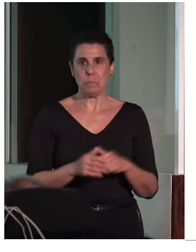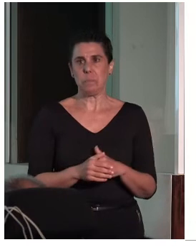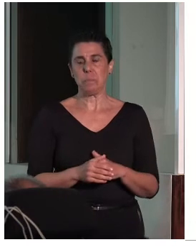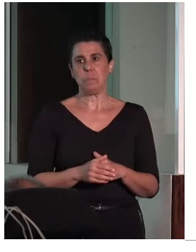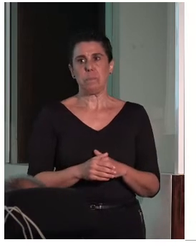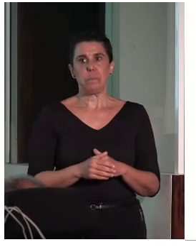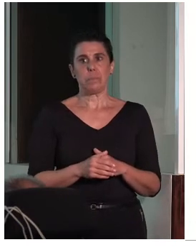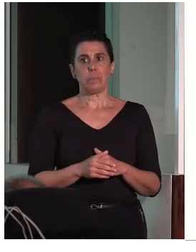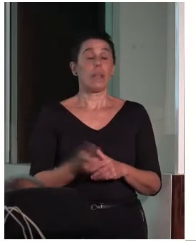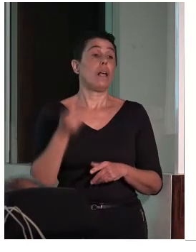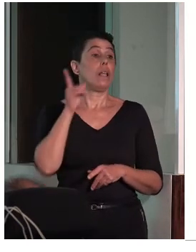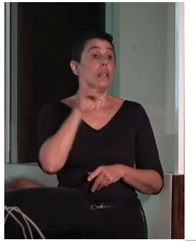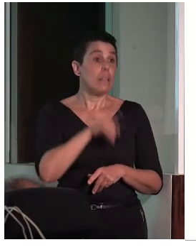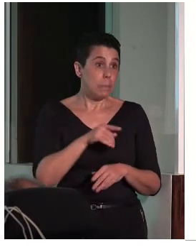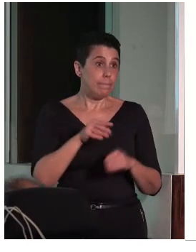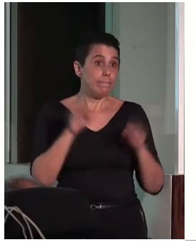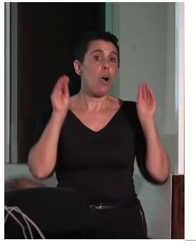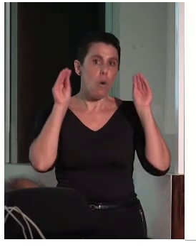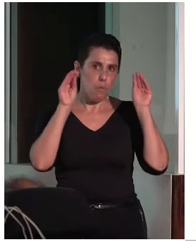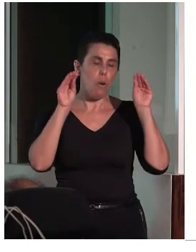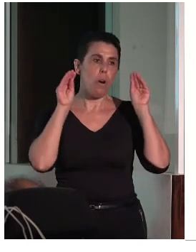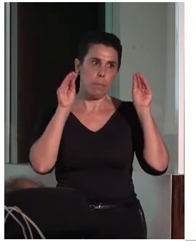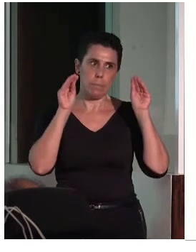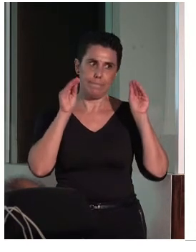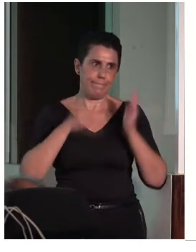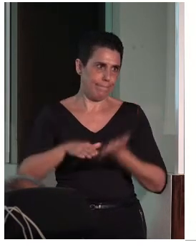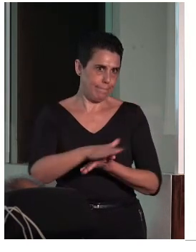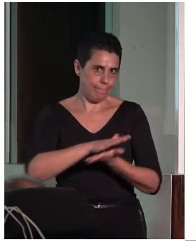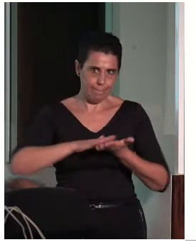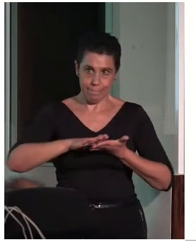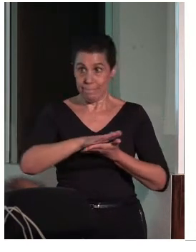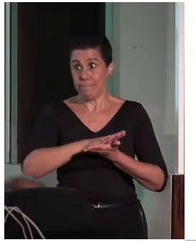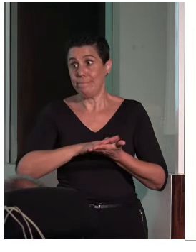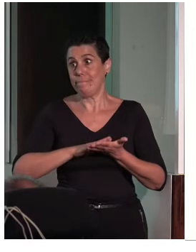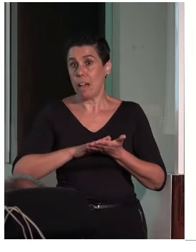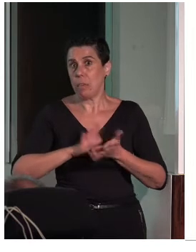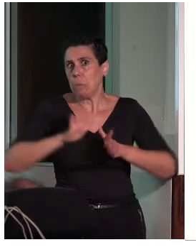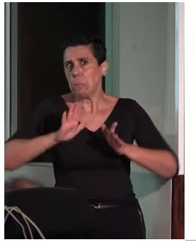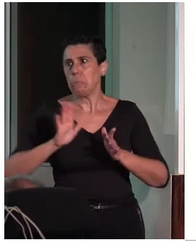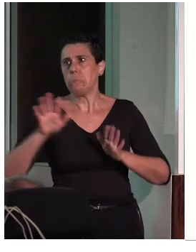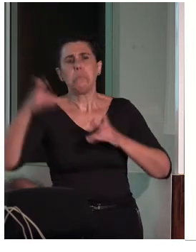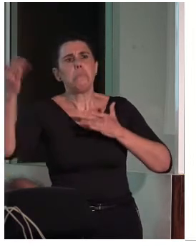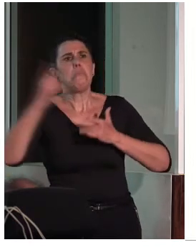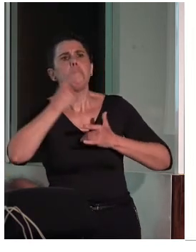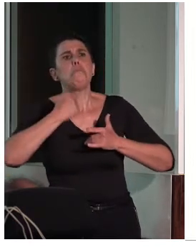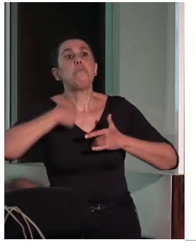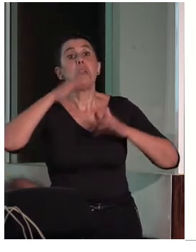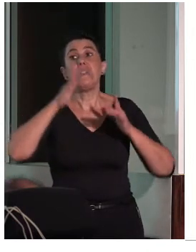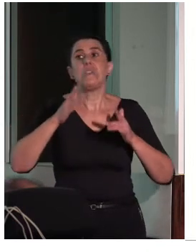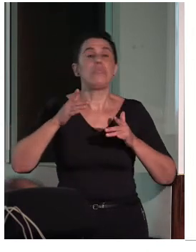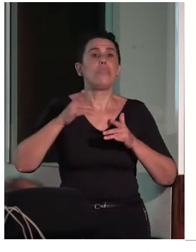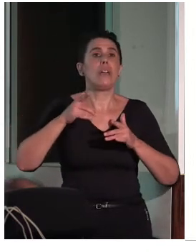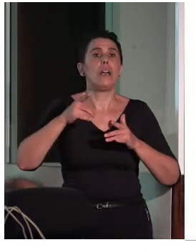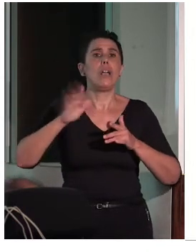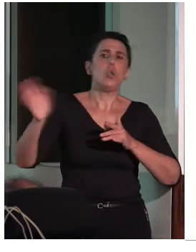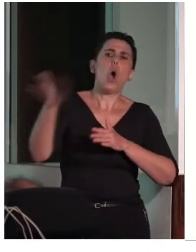La formación, lo fundamental. Si me dijeran que llévate a